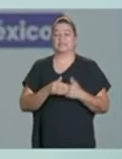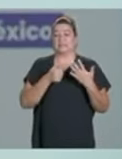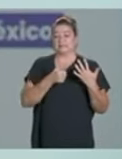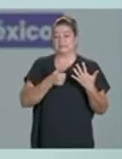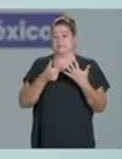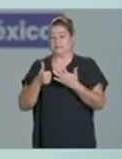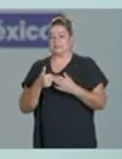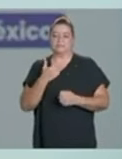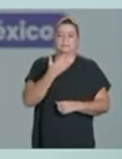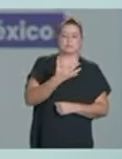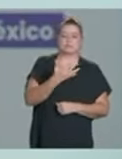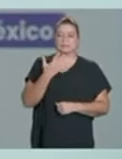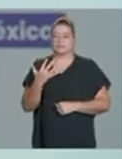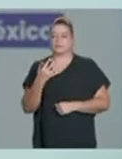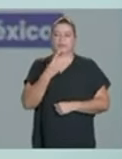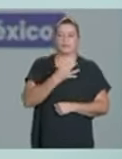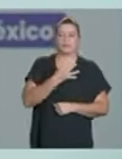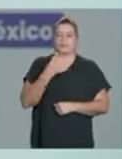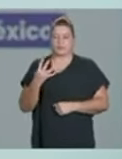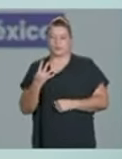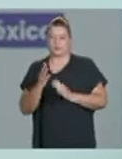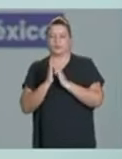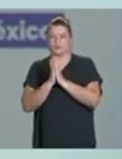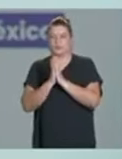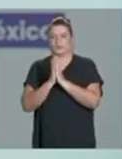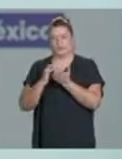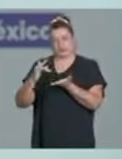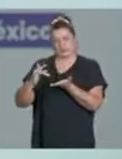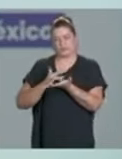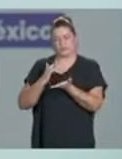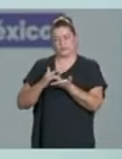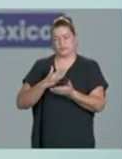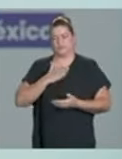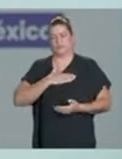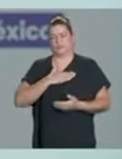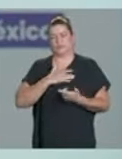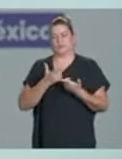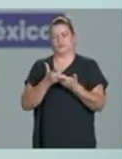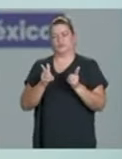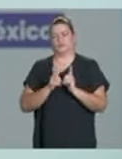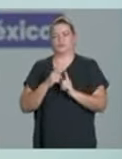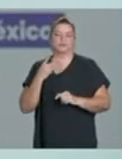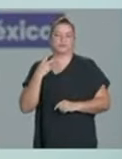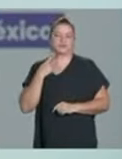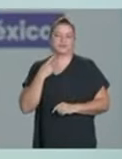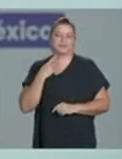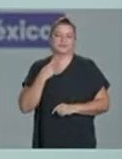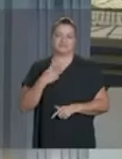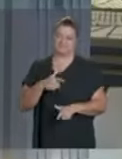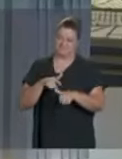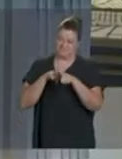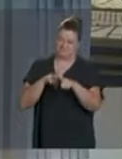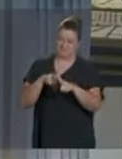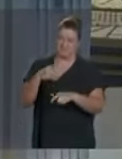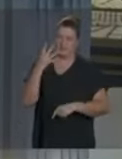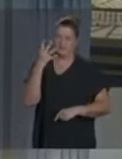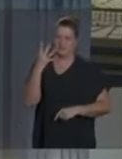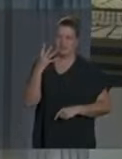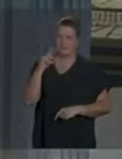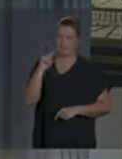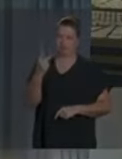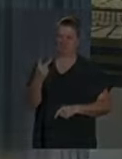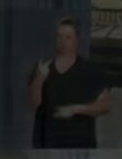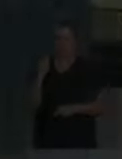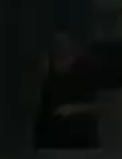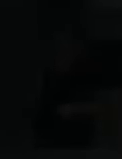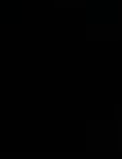o 4 de 4 por los partidos de nuestro movimiento. Vamos por el segundo piso de la cuarta transformación. Vamos a ganar el 2